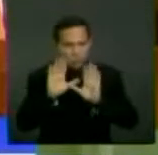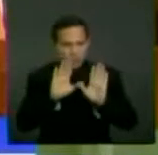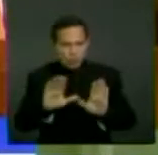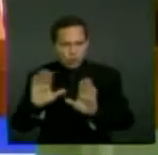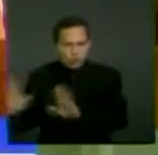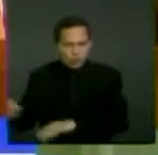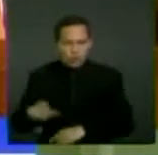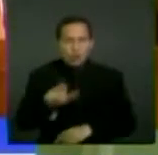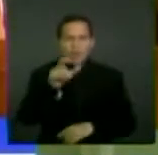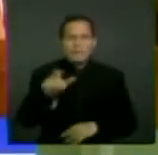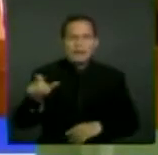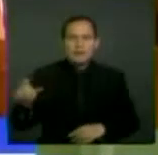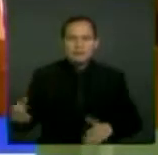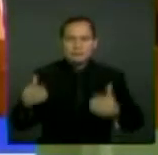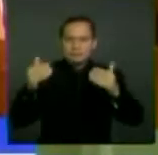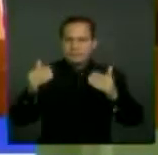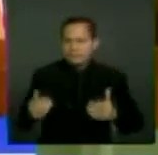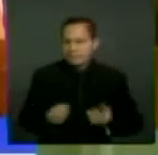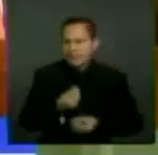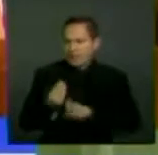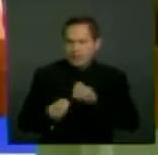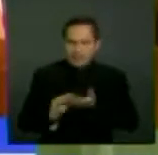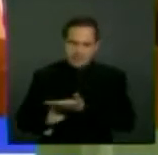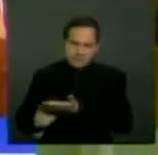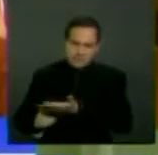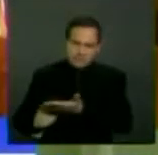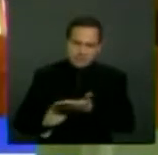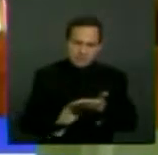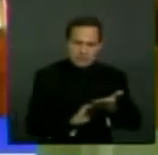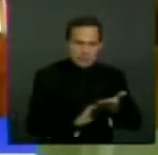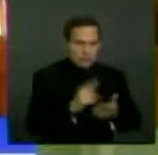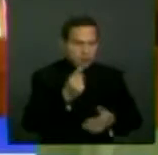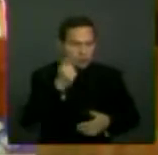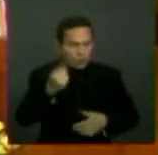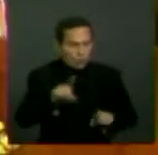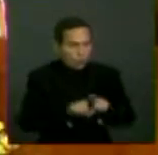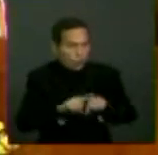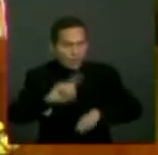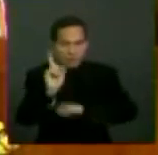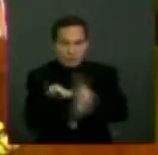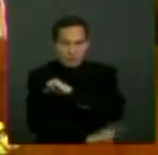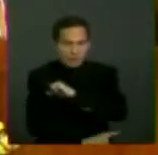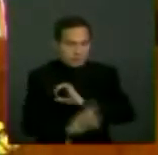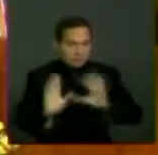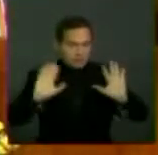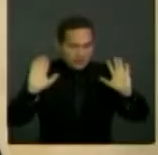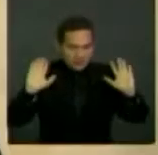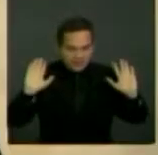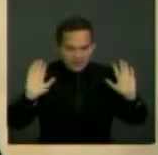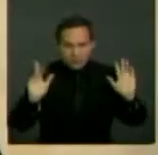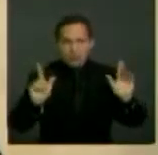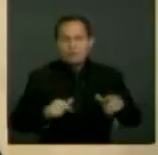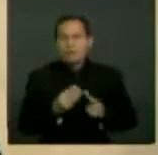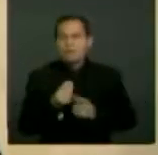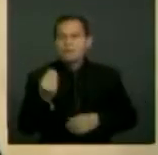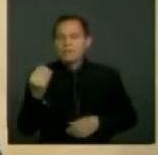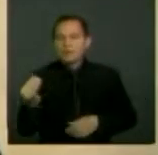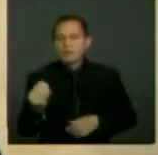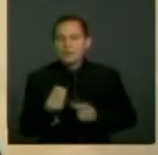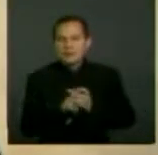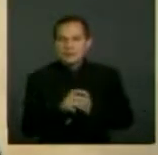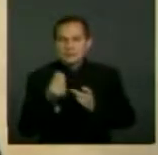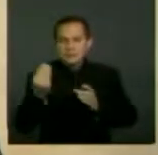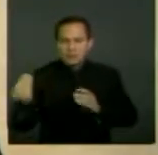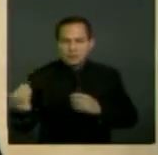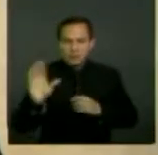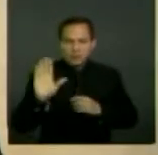modificación de esas estructuras que no se puede hacer únicamente a través de un tipo penal. La exclusión y discriminación de las personas con discapacidad en